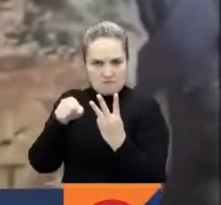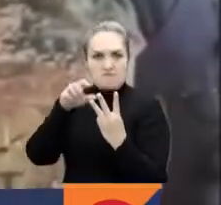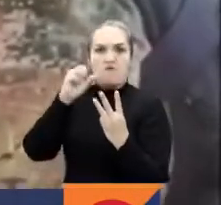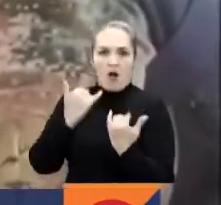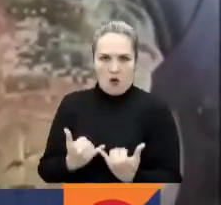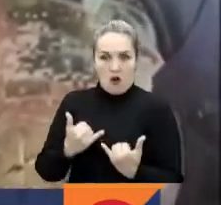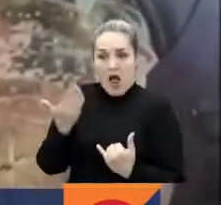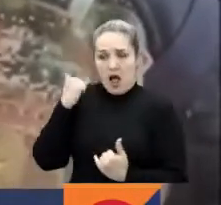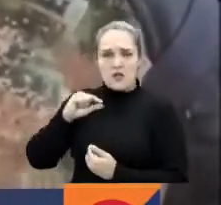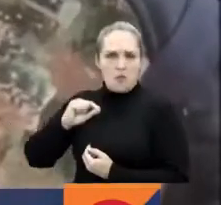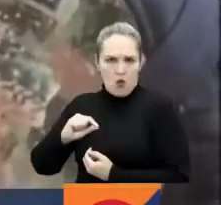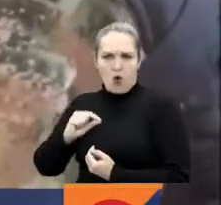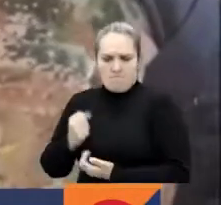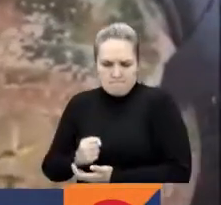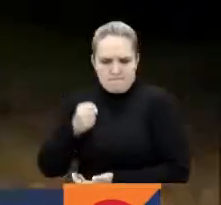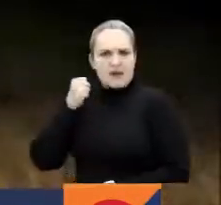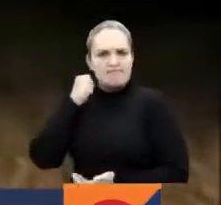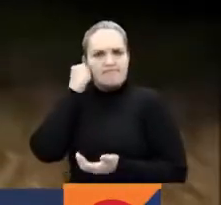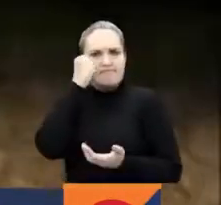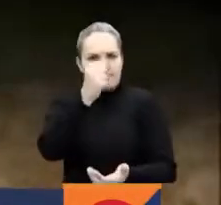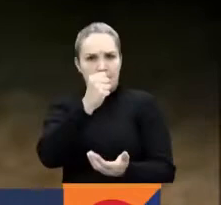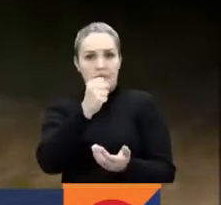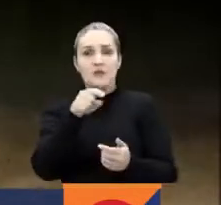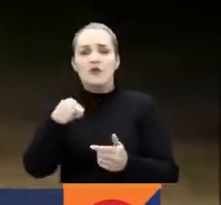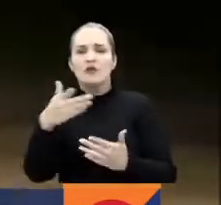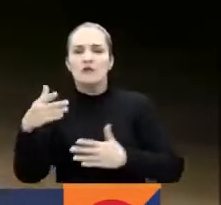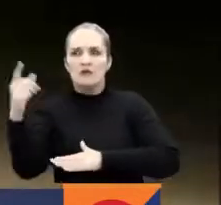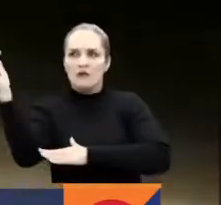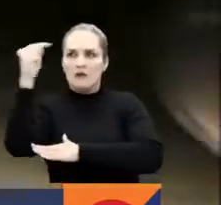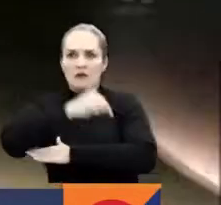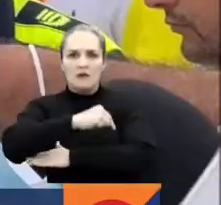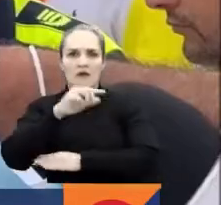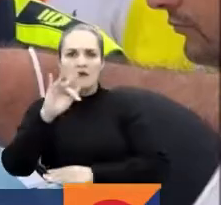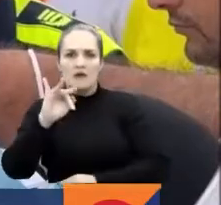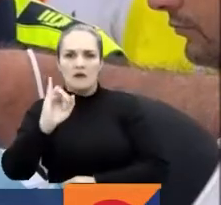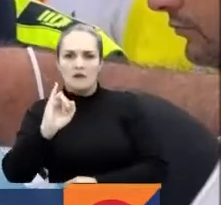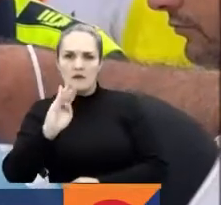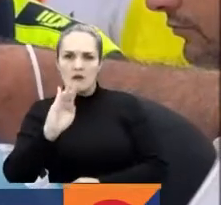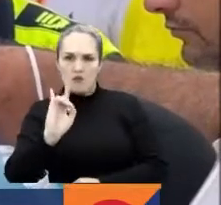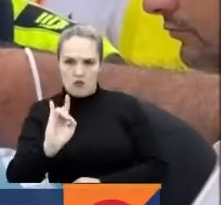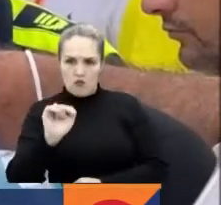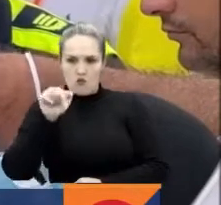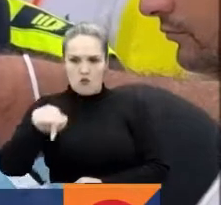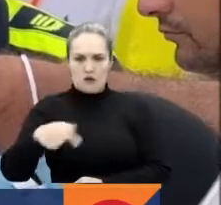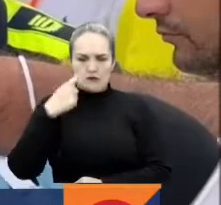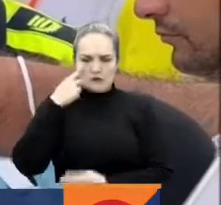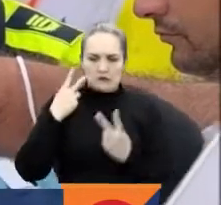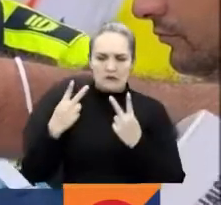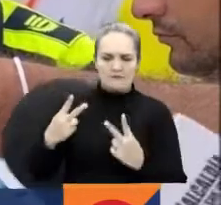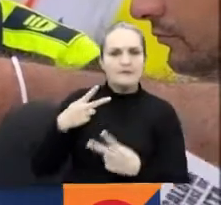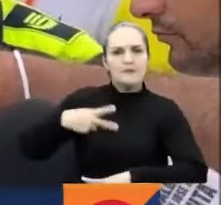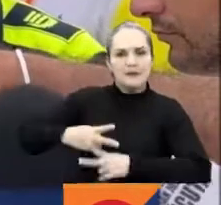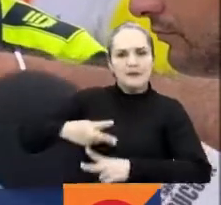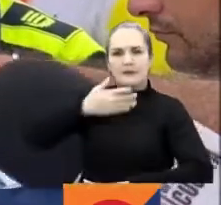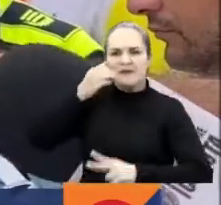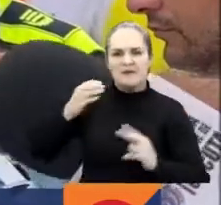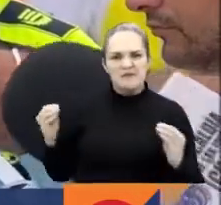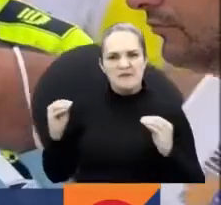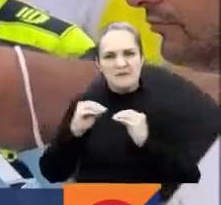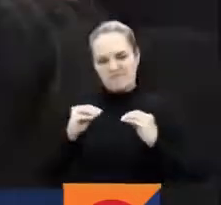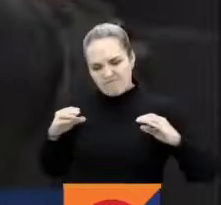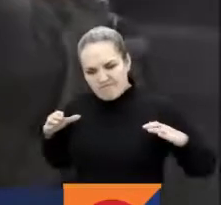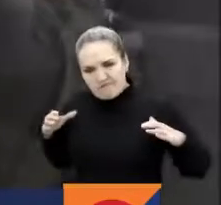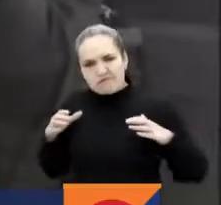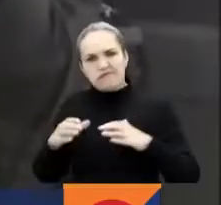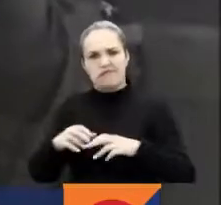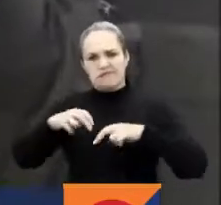operativos que realiza la Fuerza Pública en Tibu, fue anunciado el aumento de pie de fuerza. Con la capacidad de nuestro ejército nacional, más de 280